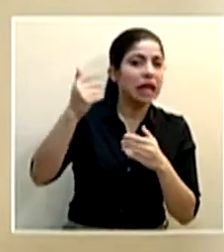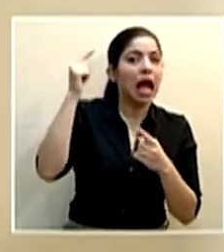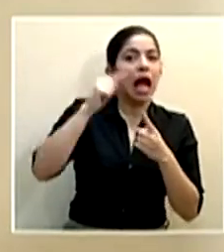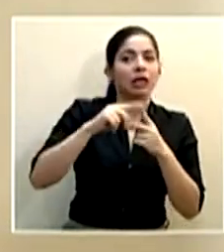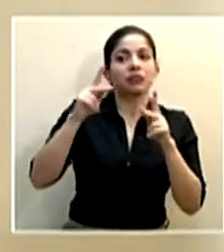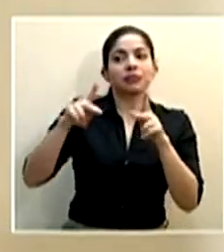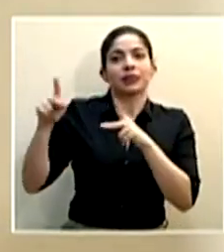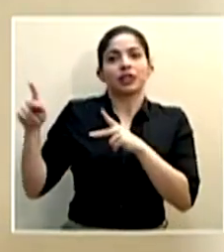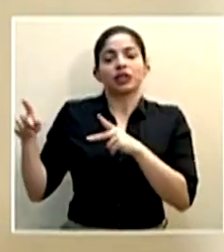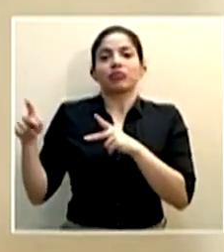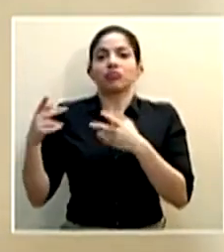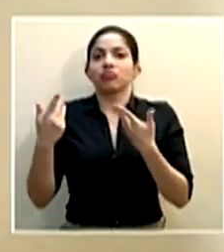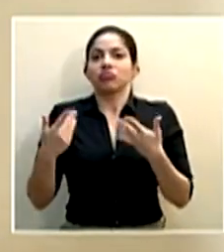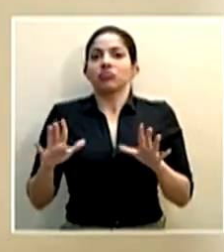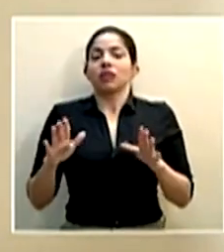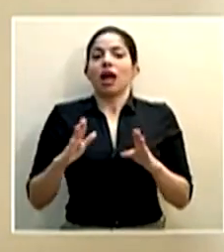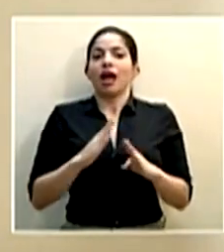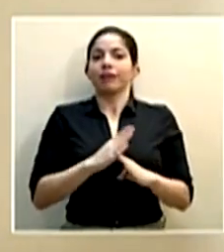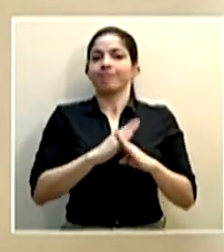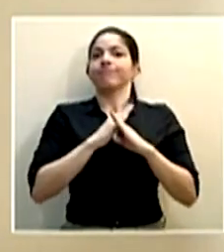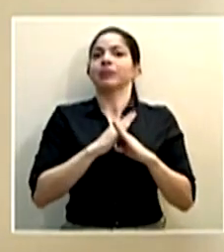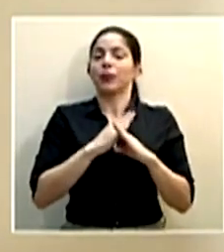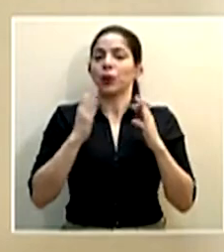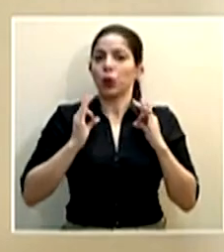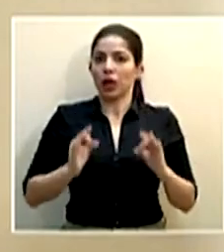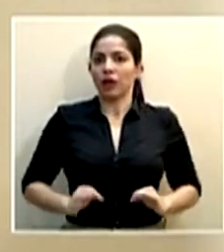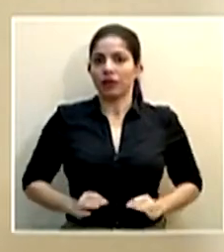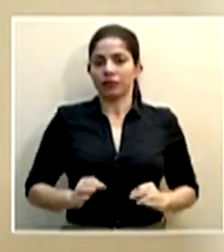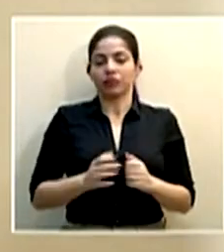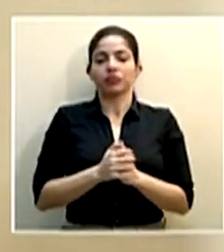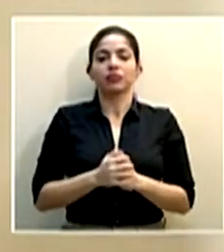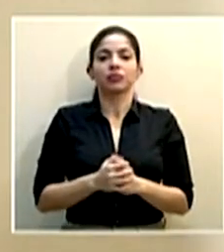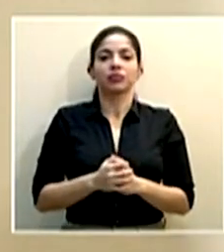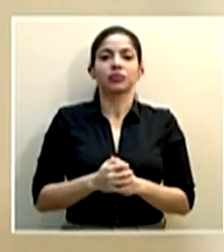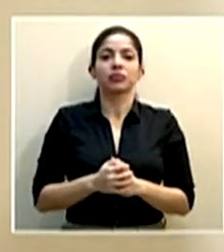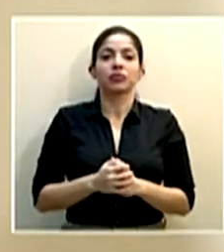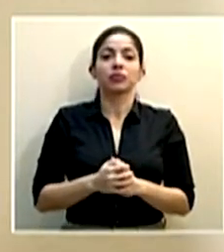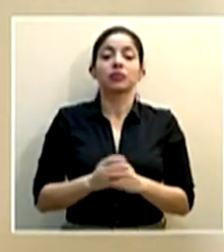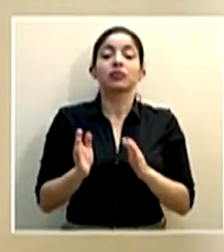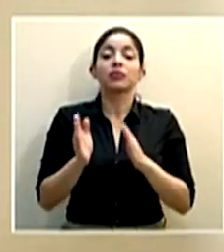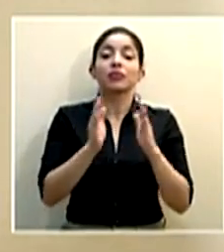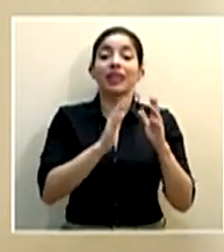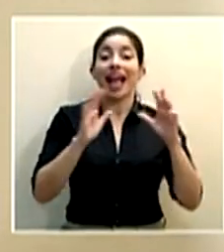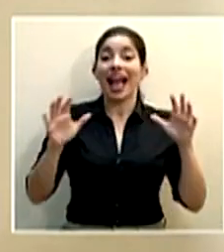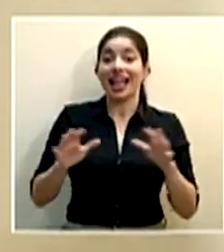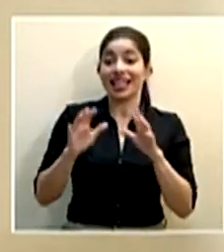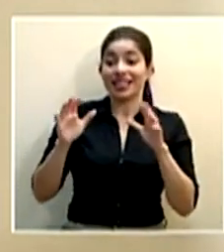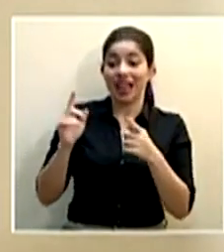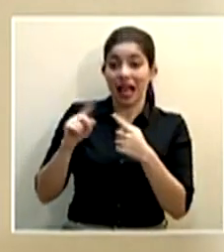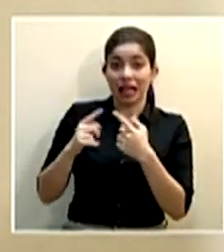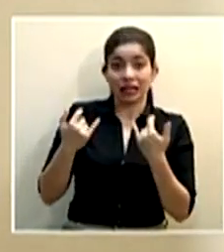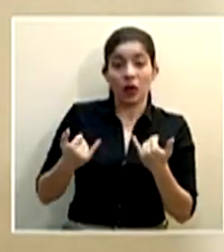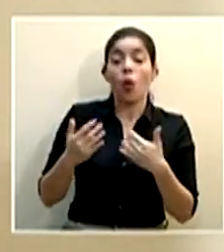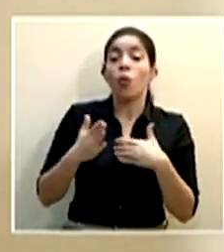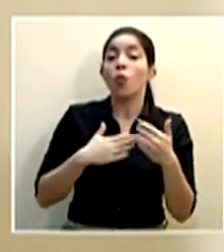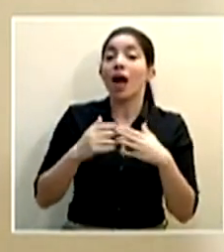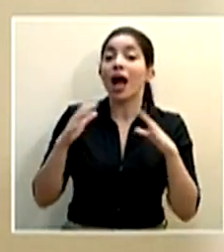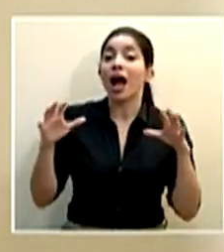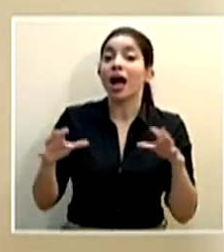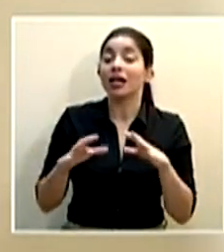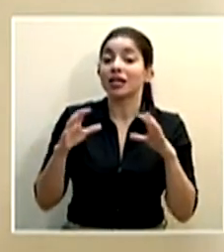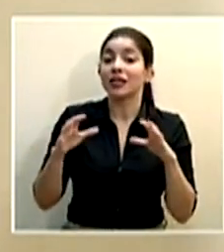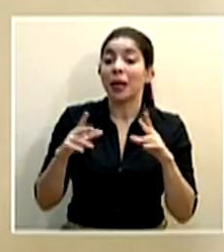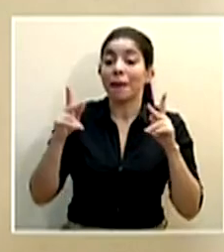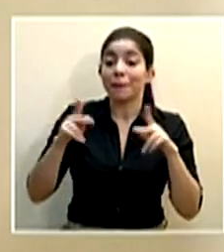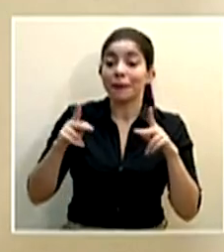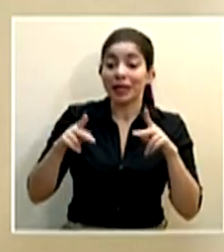población justamente ya con un grado de inmunidad importante. Y con respecto a las actividades que tenemos hasta el momento, cualquier actividad que reúna